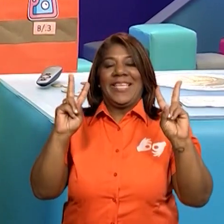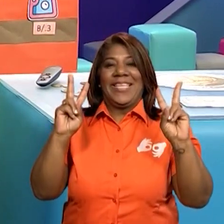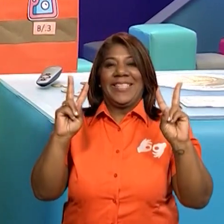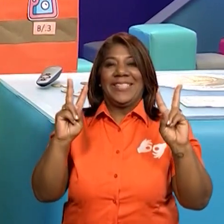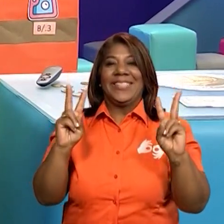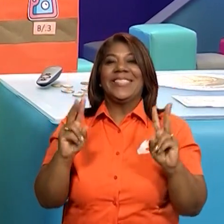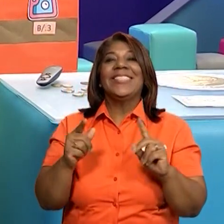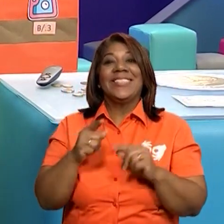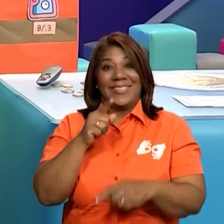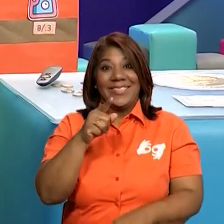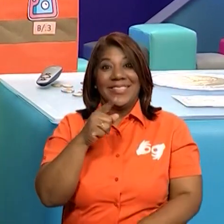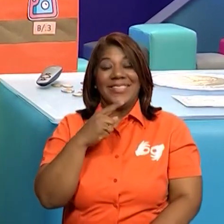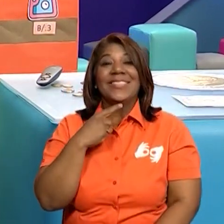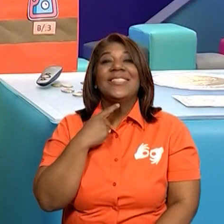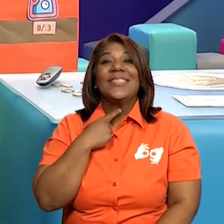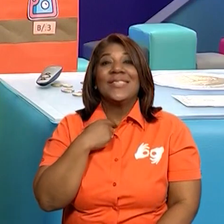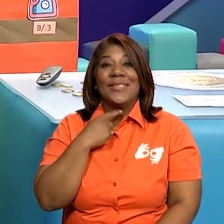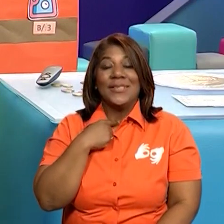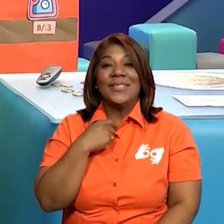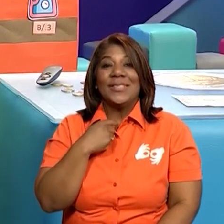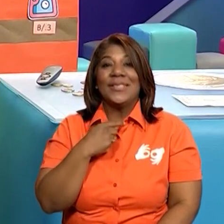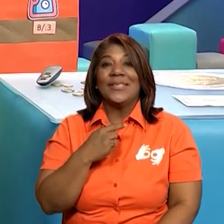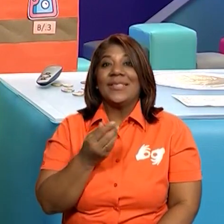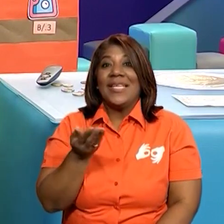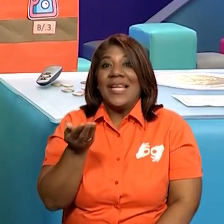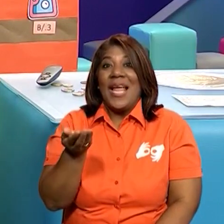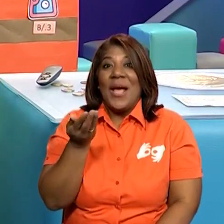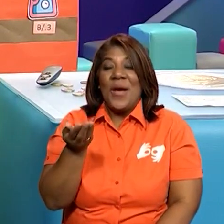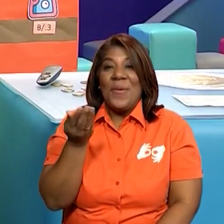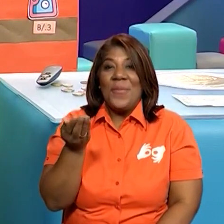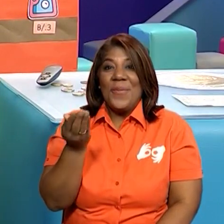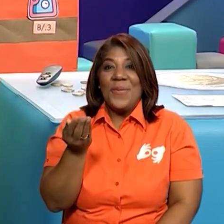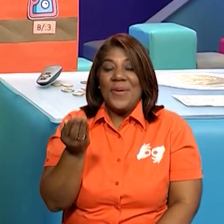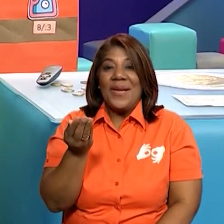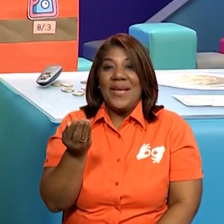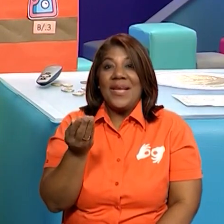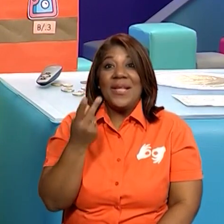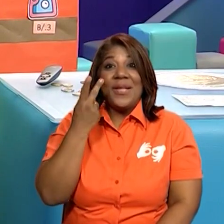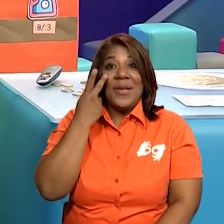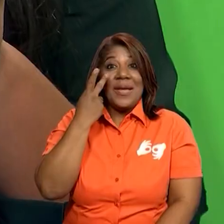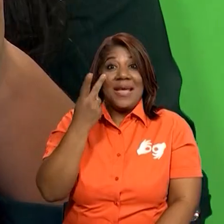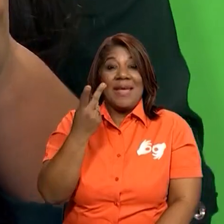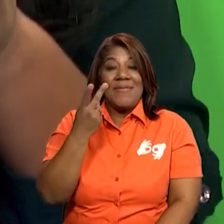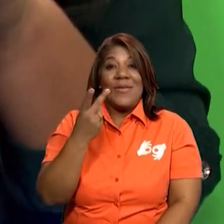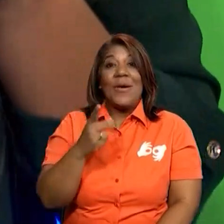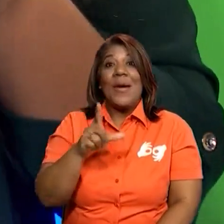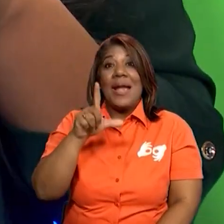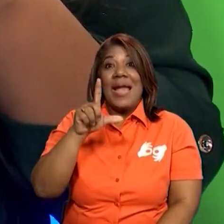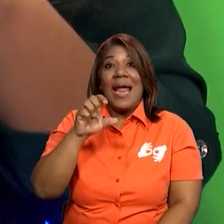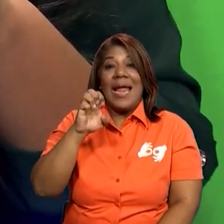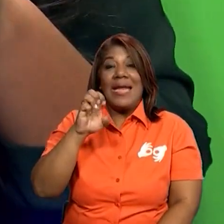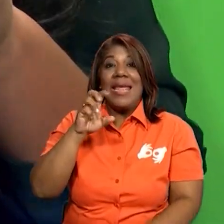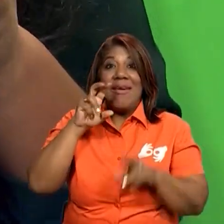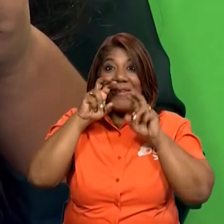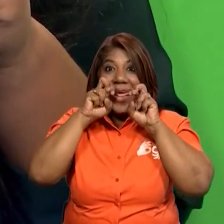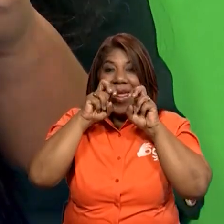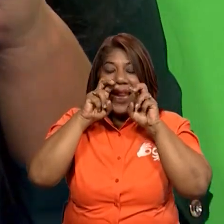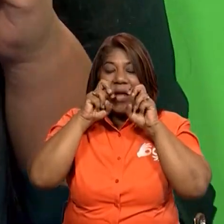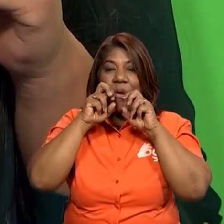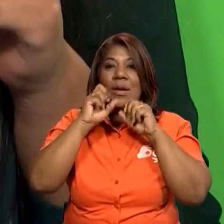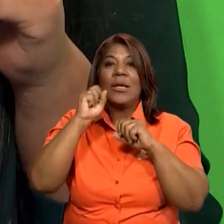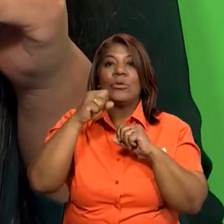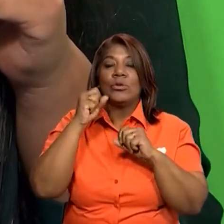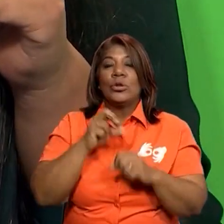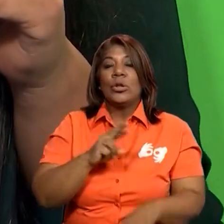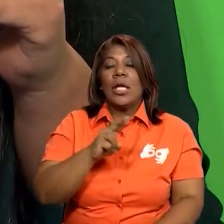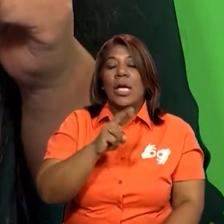¿Qué les parece, chicos? Y aquí tenemos la moneda que era la recompensa que encontró la liebre. Y también vemos que el ratoncito, a